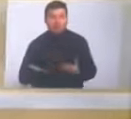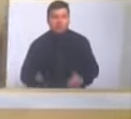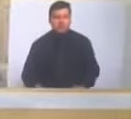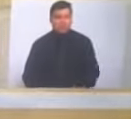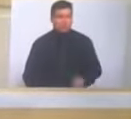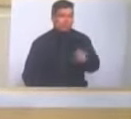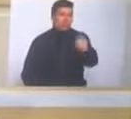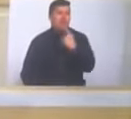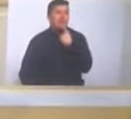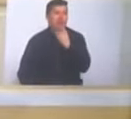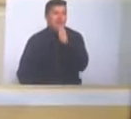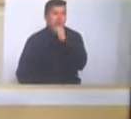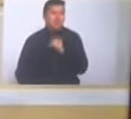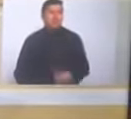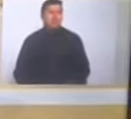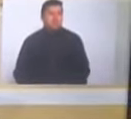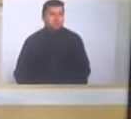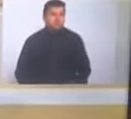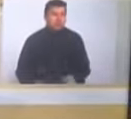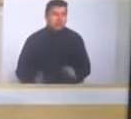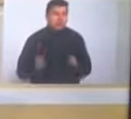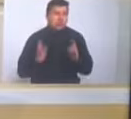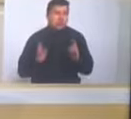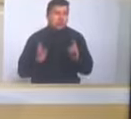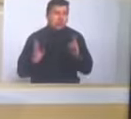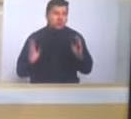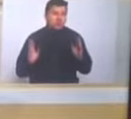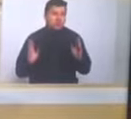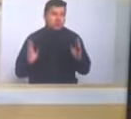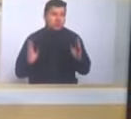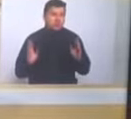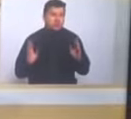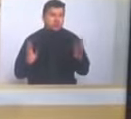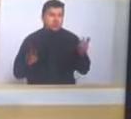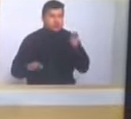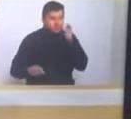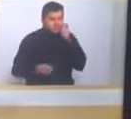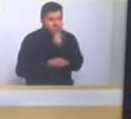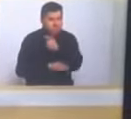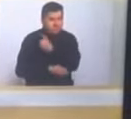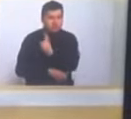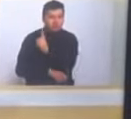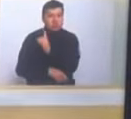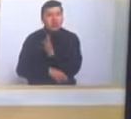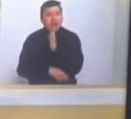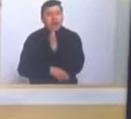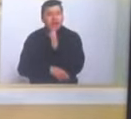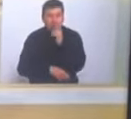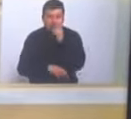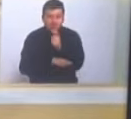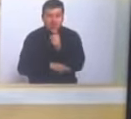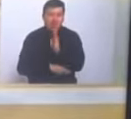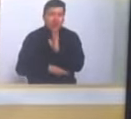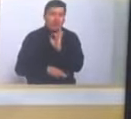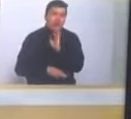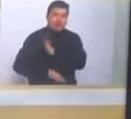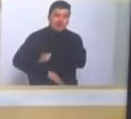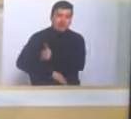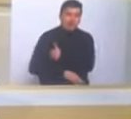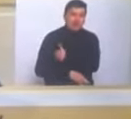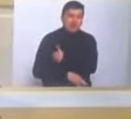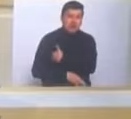lo digo aquí, pero ojalá cuando el superintendente hable o la señora viceministra